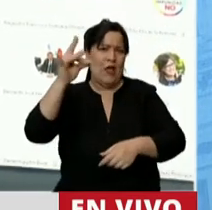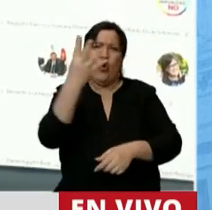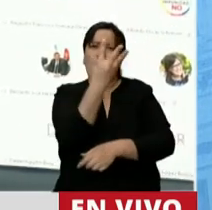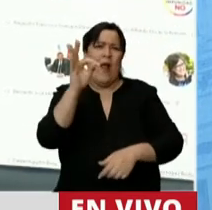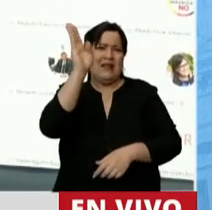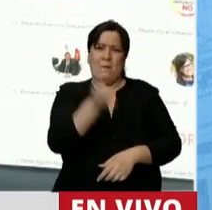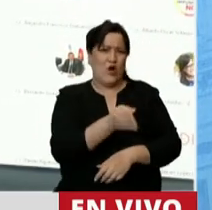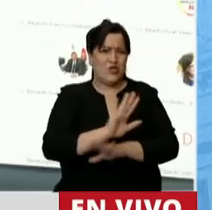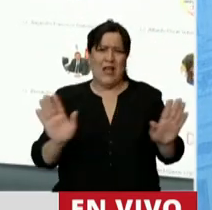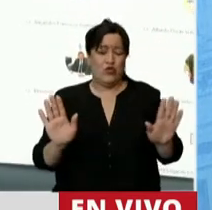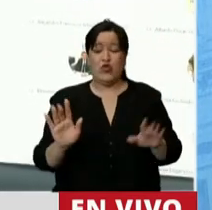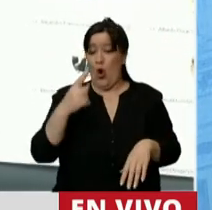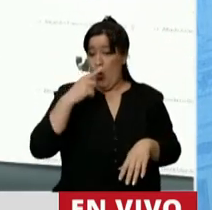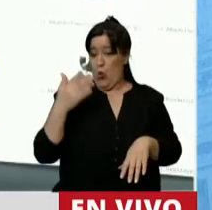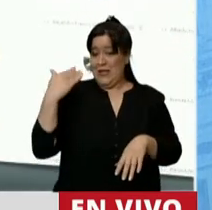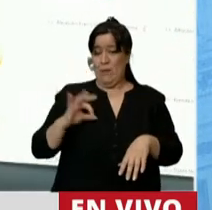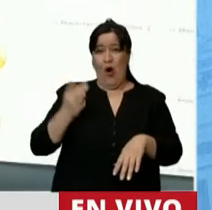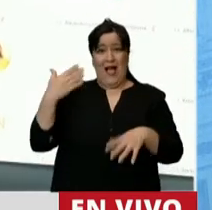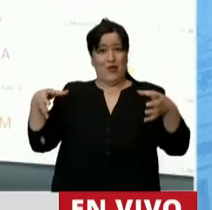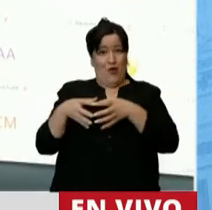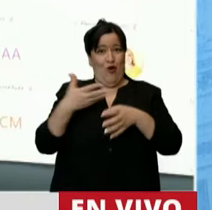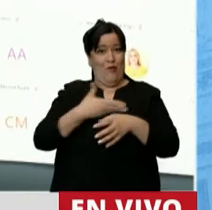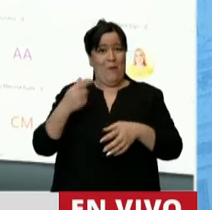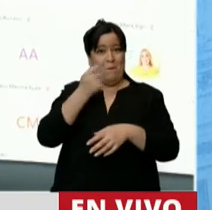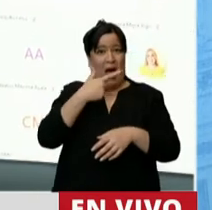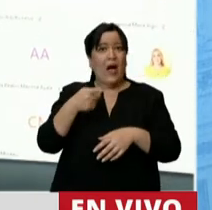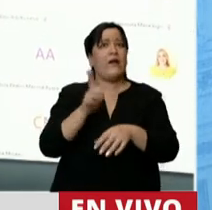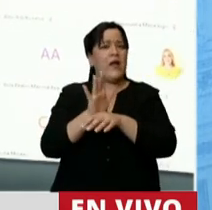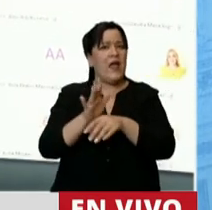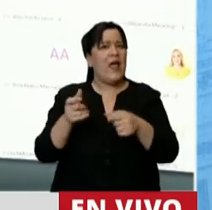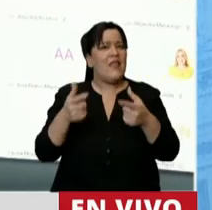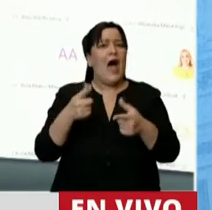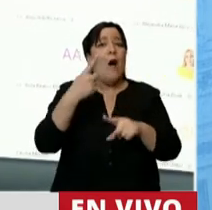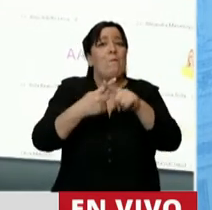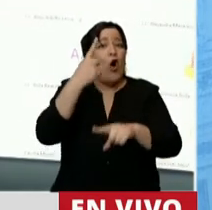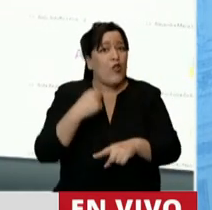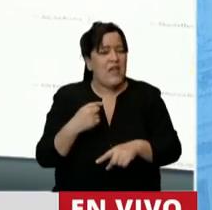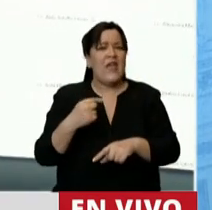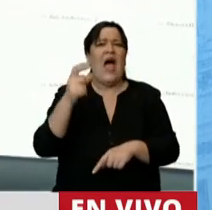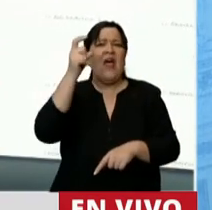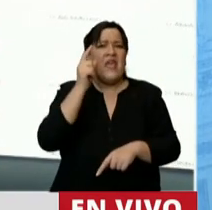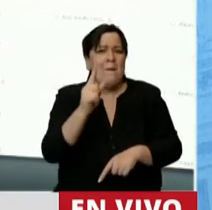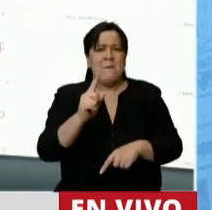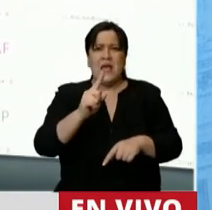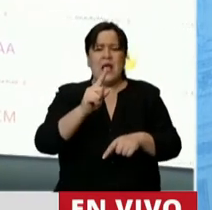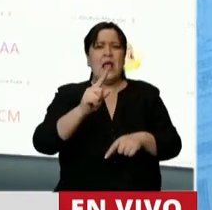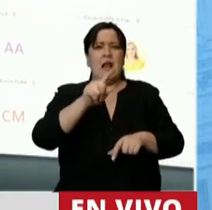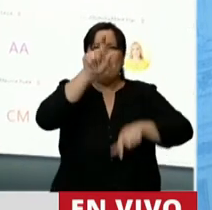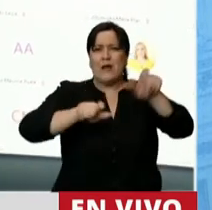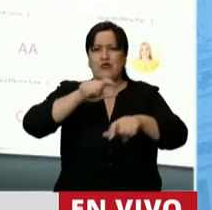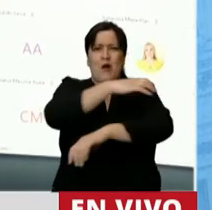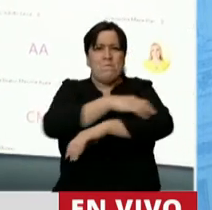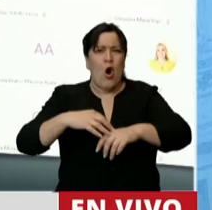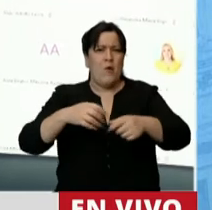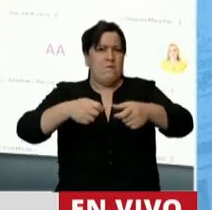Solo en el último año de gestión generaron por día 10.000 nuevos pobres en la Argentina.